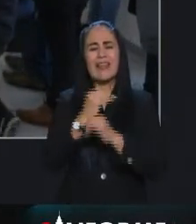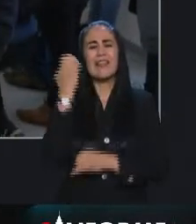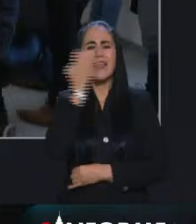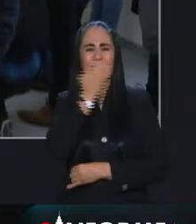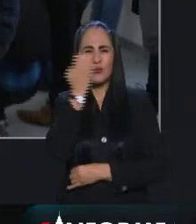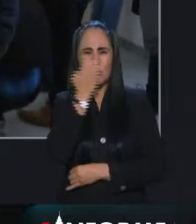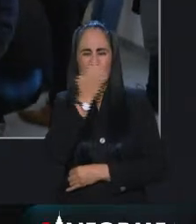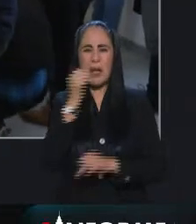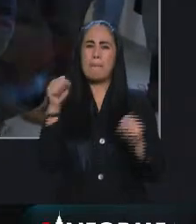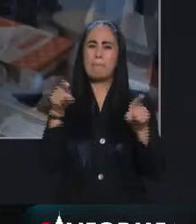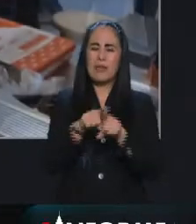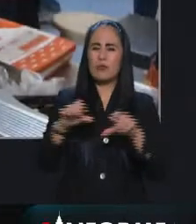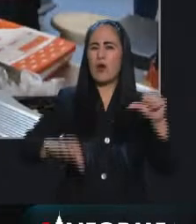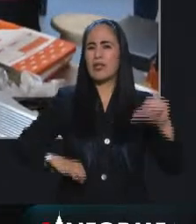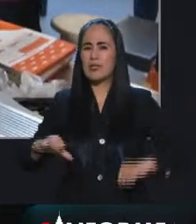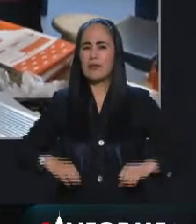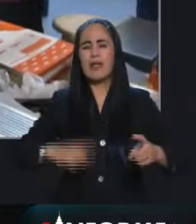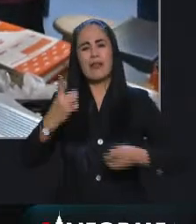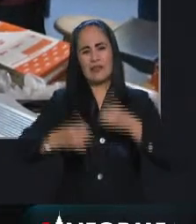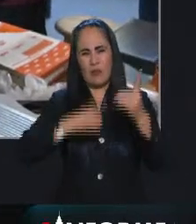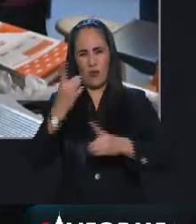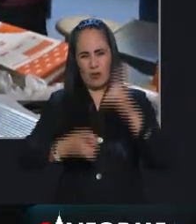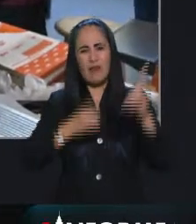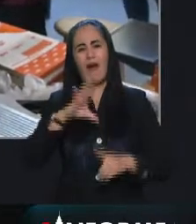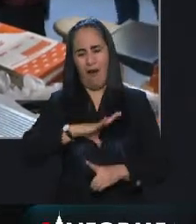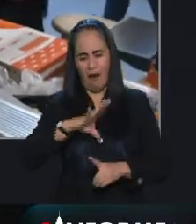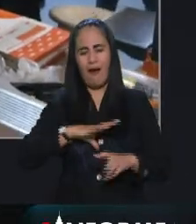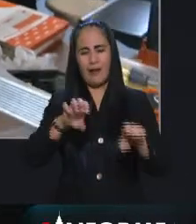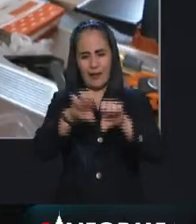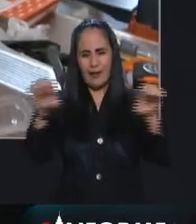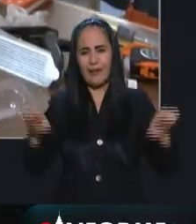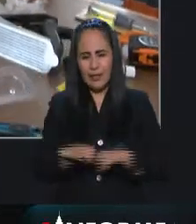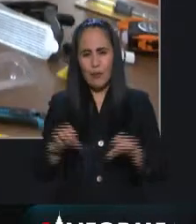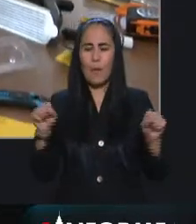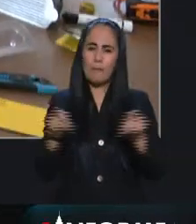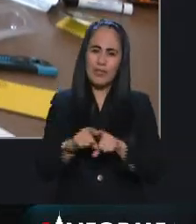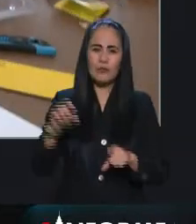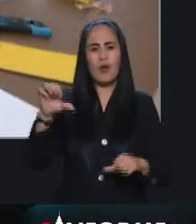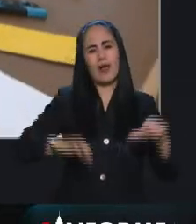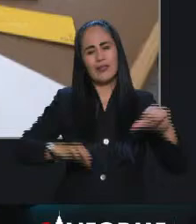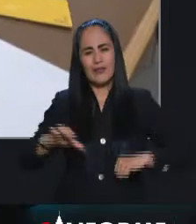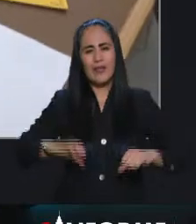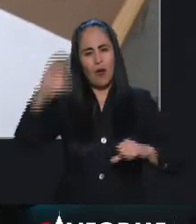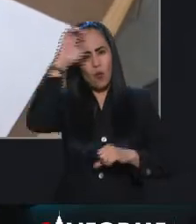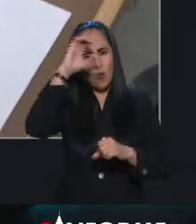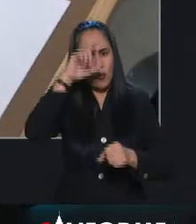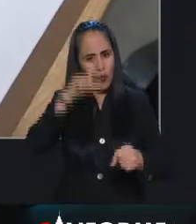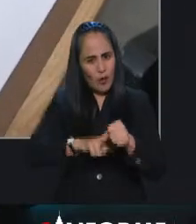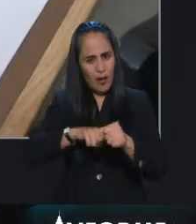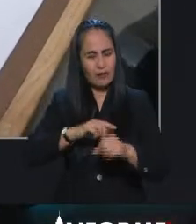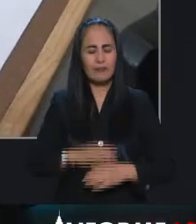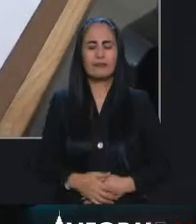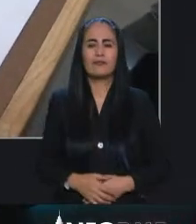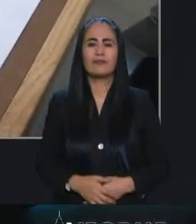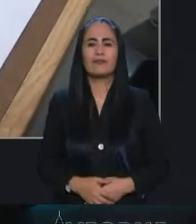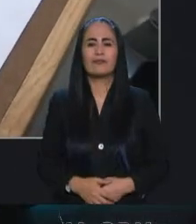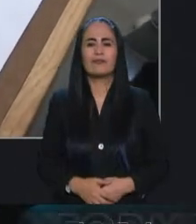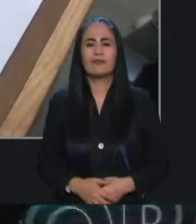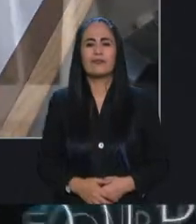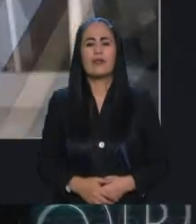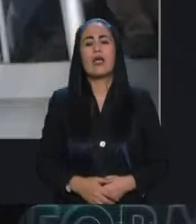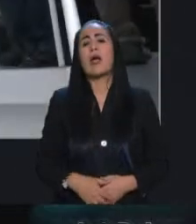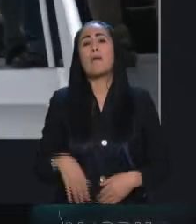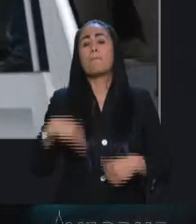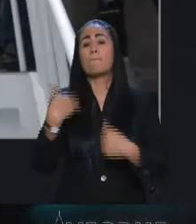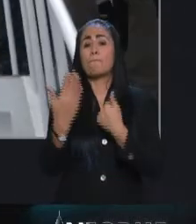distintas actividades deportivas y por supuesto que también actividades culturales se prevé que para finalizar este